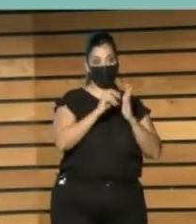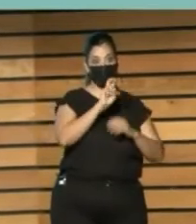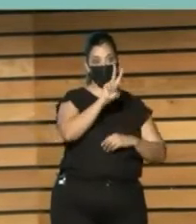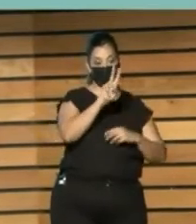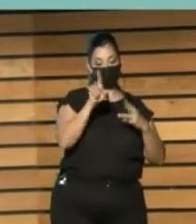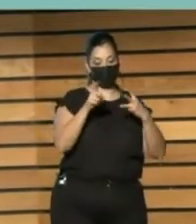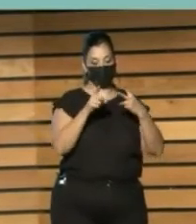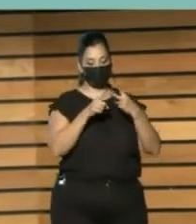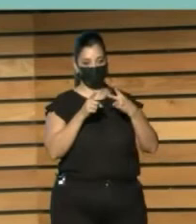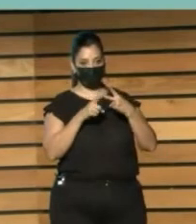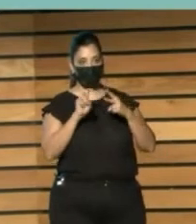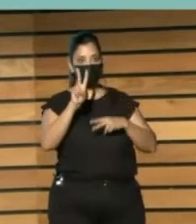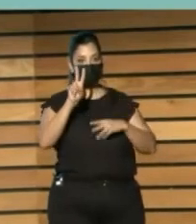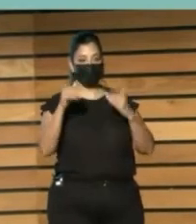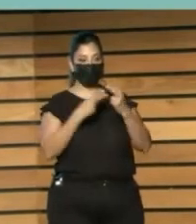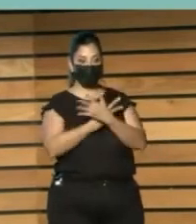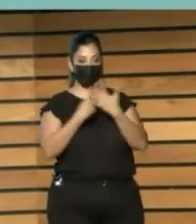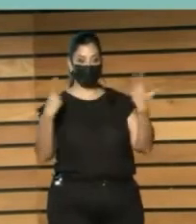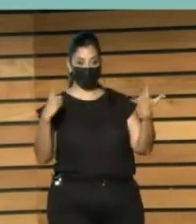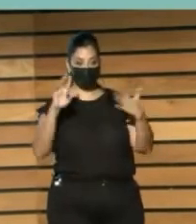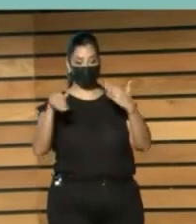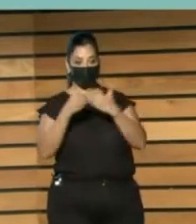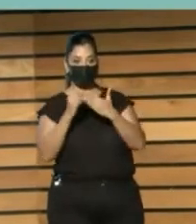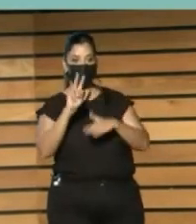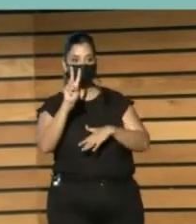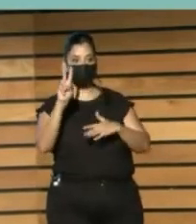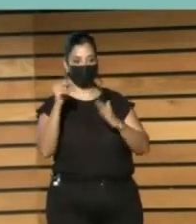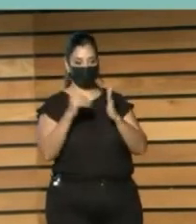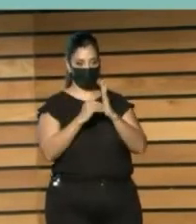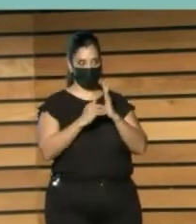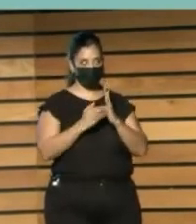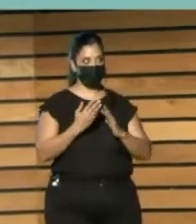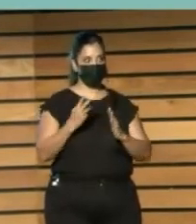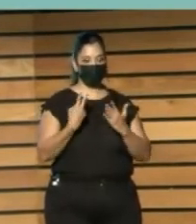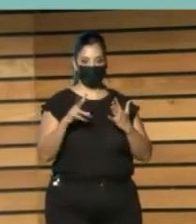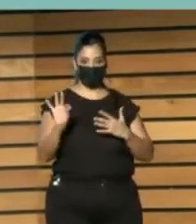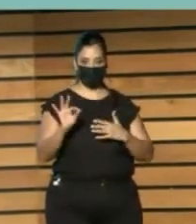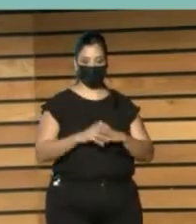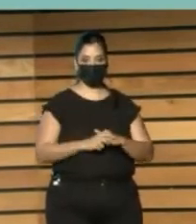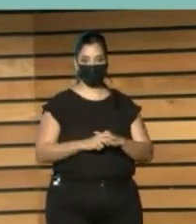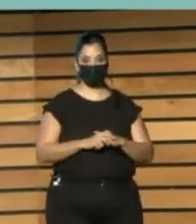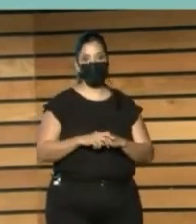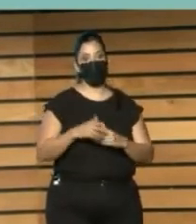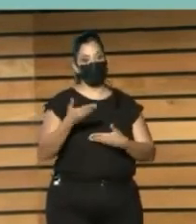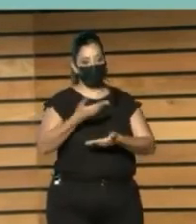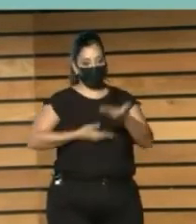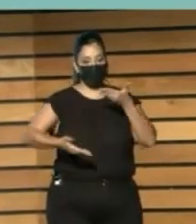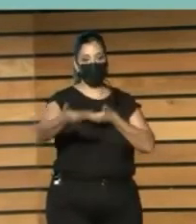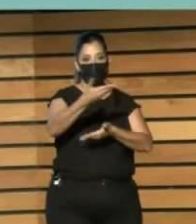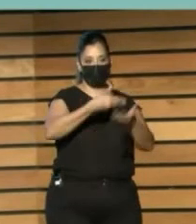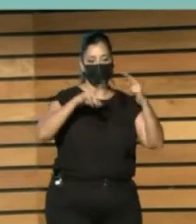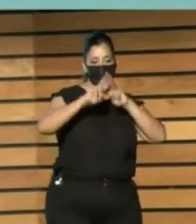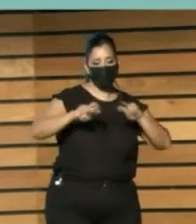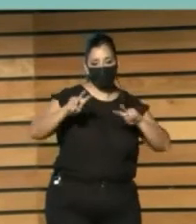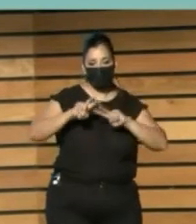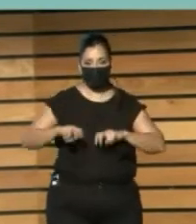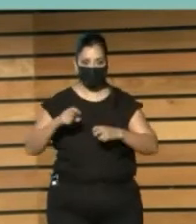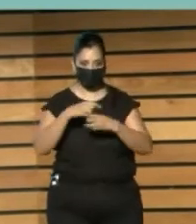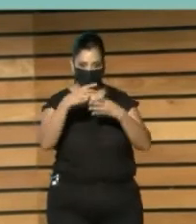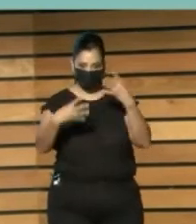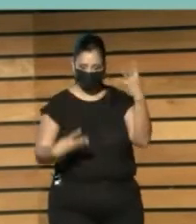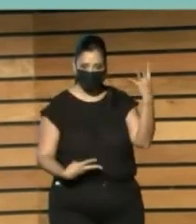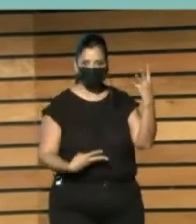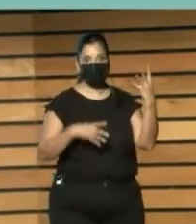Este último Proyecto Fue un proyecto Internacional En el que Cooperamos Con investigadores De